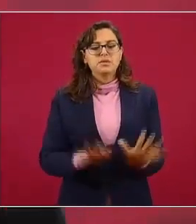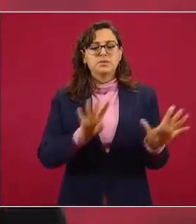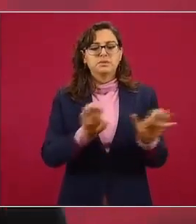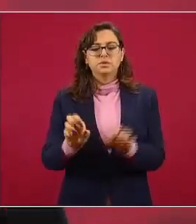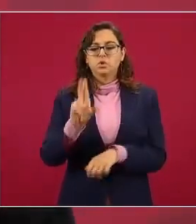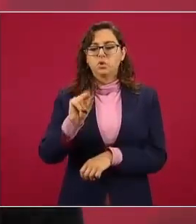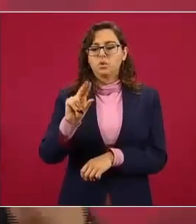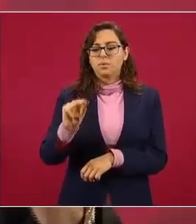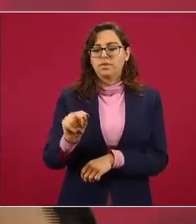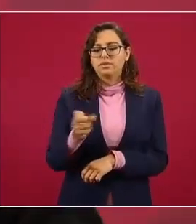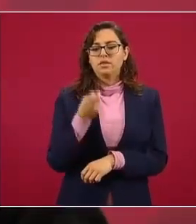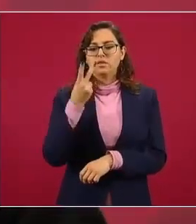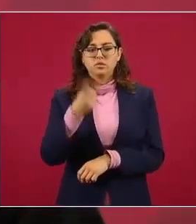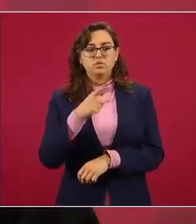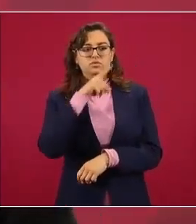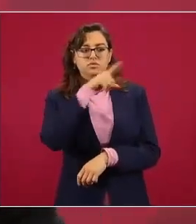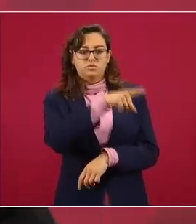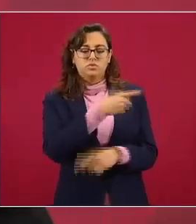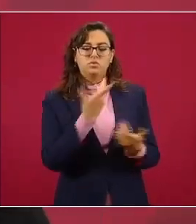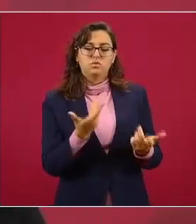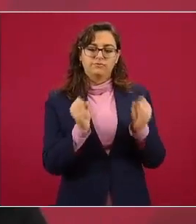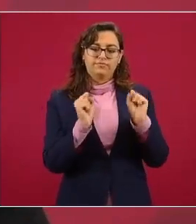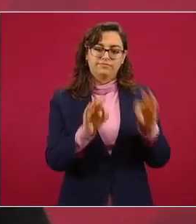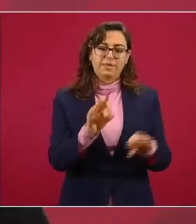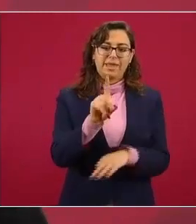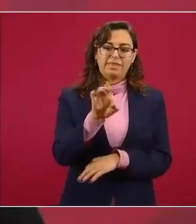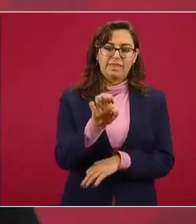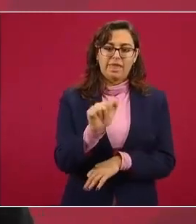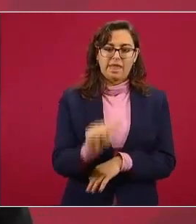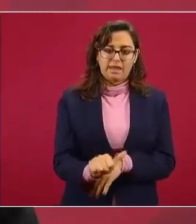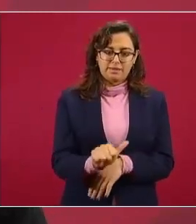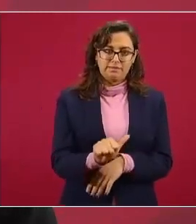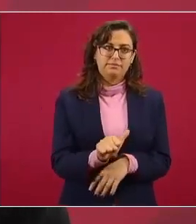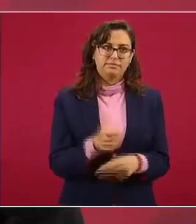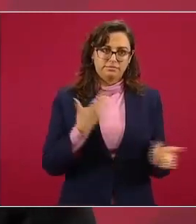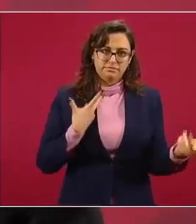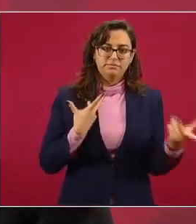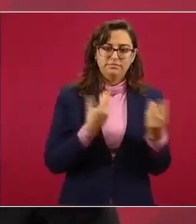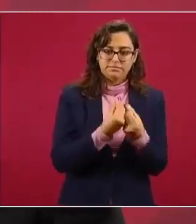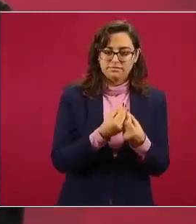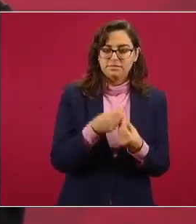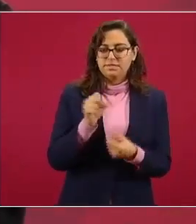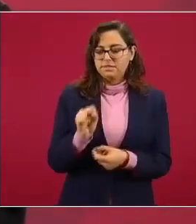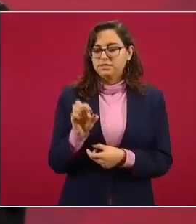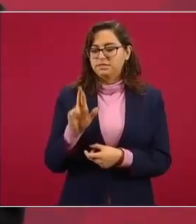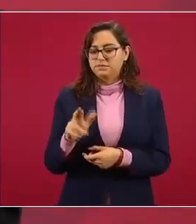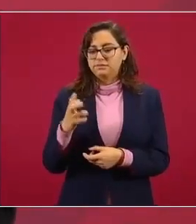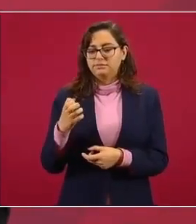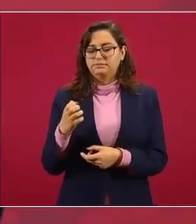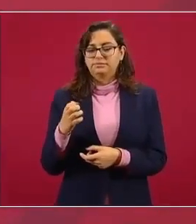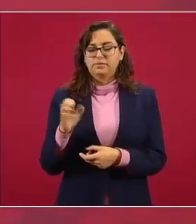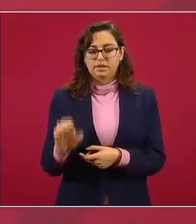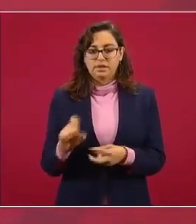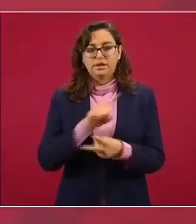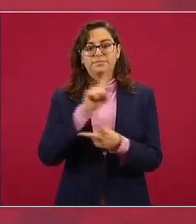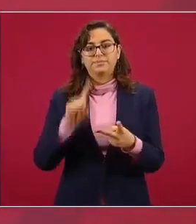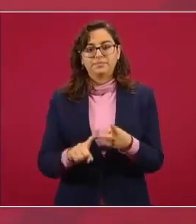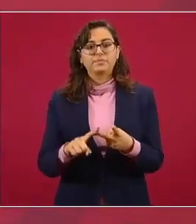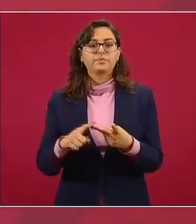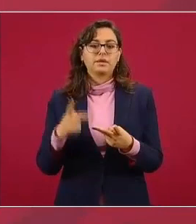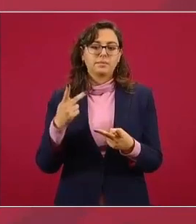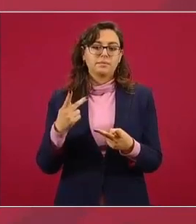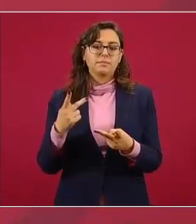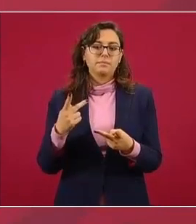que establece varias obligaciones participan relaciones exteriores en ese tiempo la Procuraduría General de la República y otras